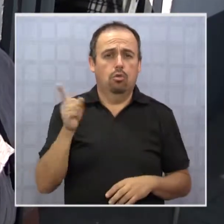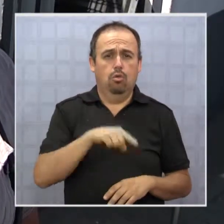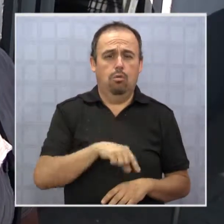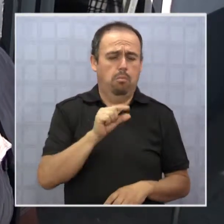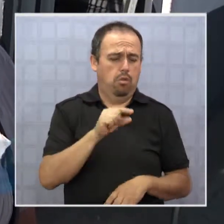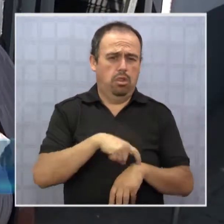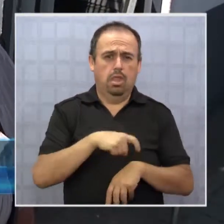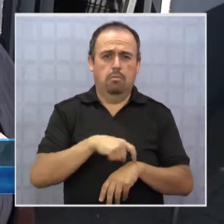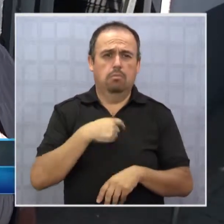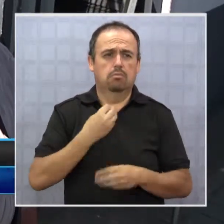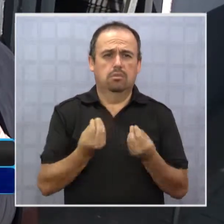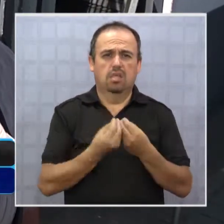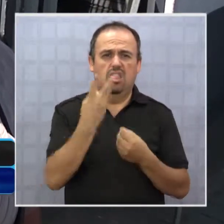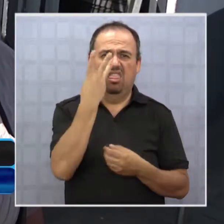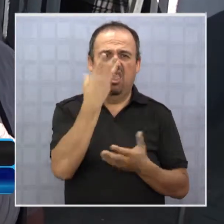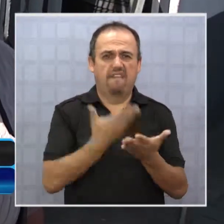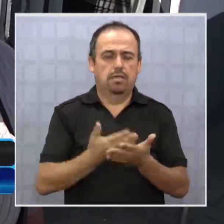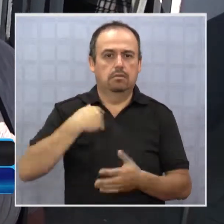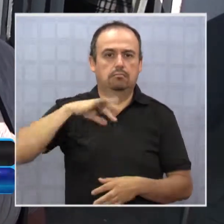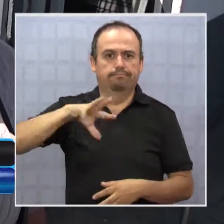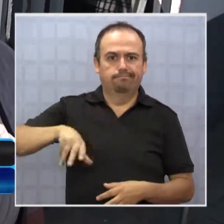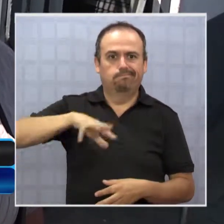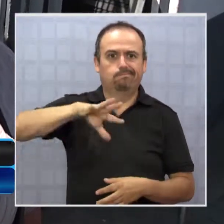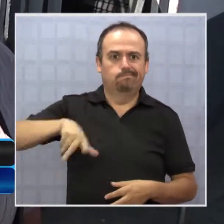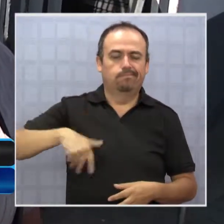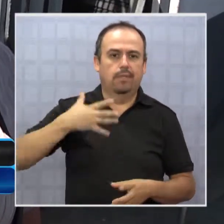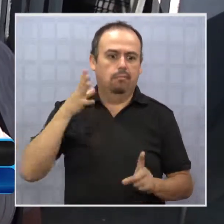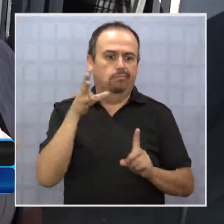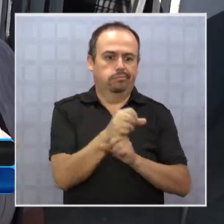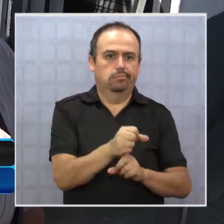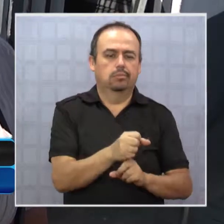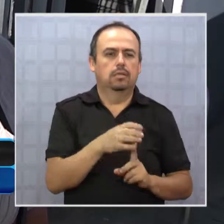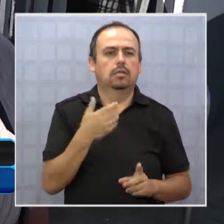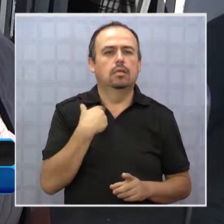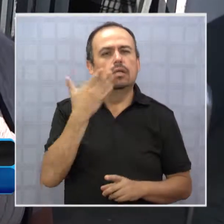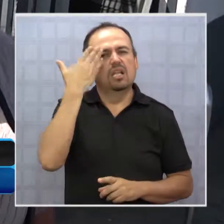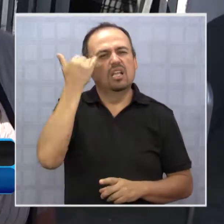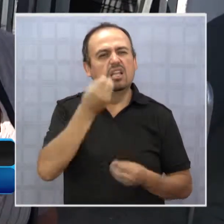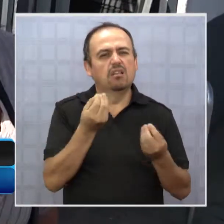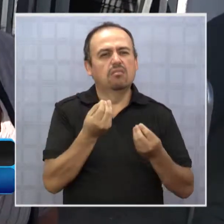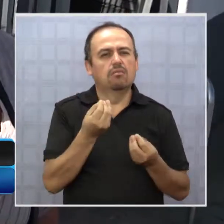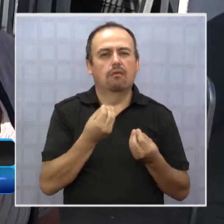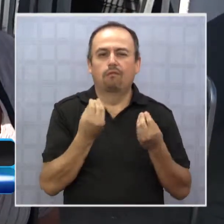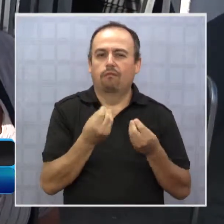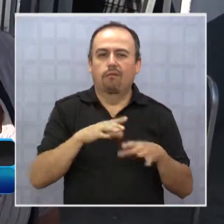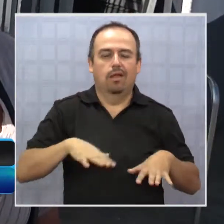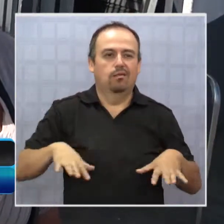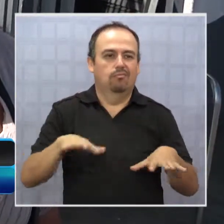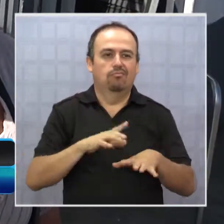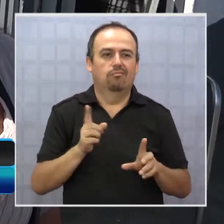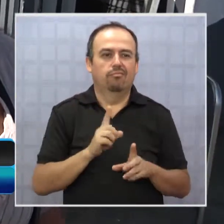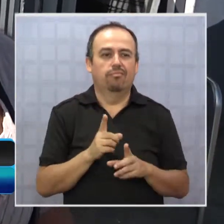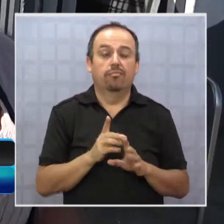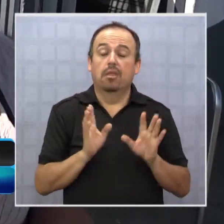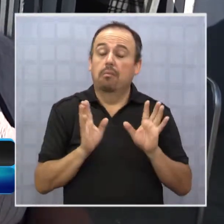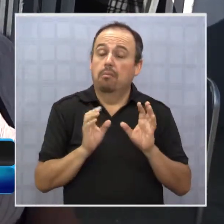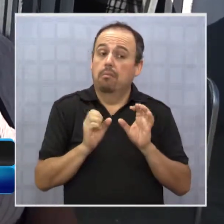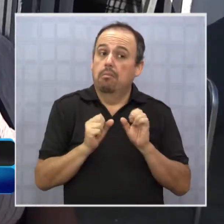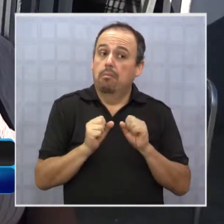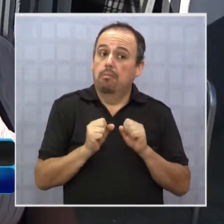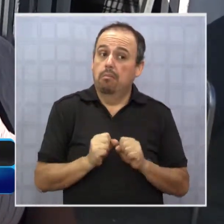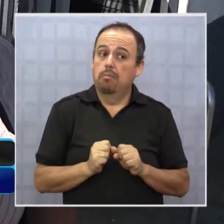acá y ya me asaltaron. Me han robado tres veces. ¿Qué piensas tú? ¿Cuál crees que...? No es muy buena. ¿Qué crees que...?